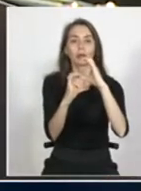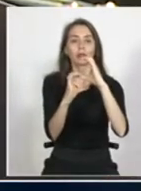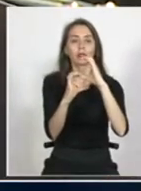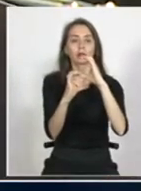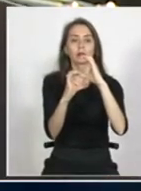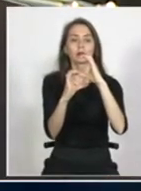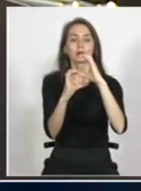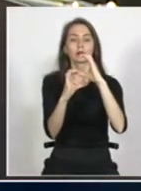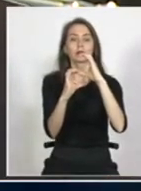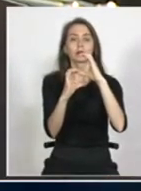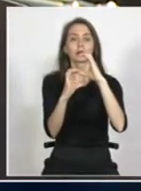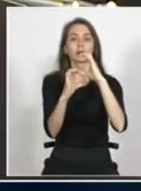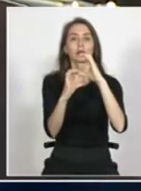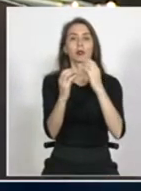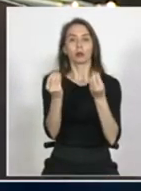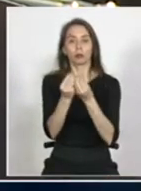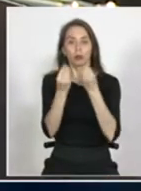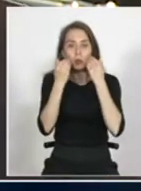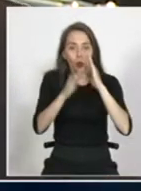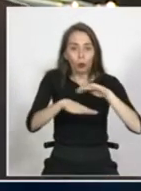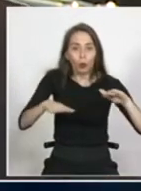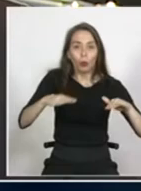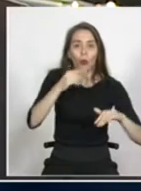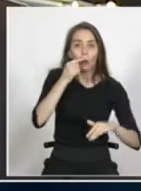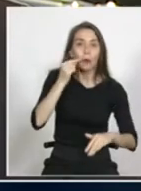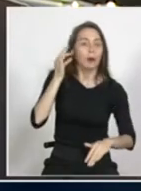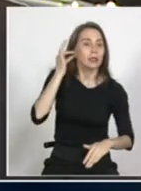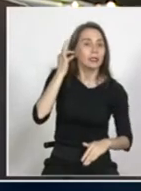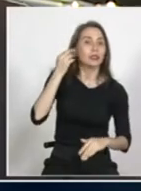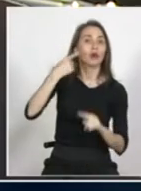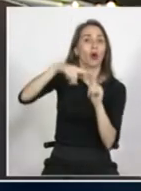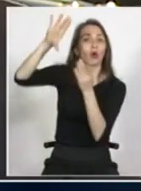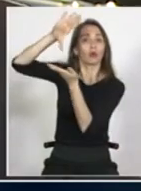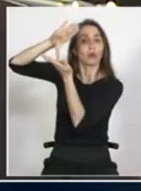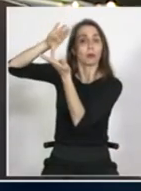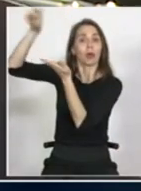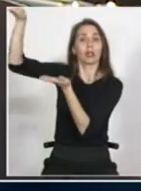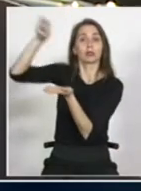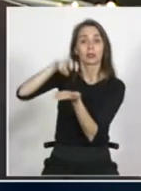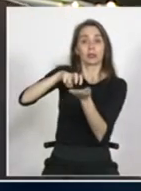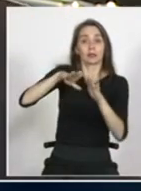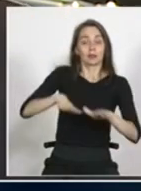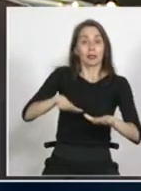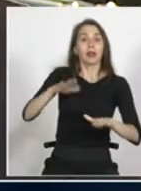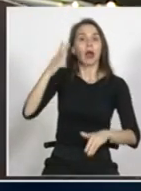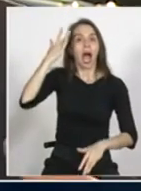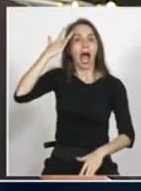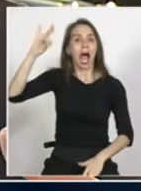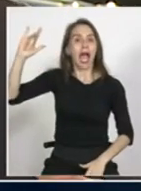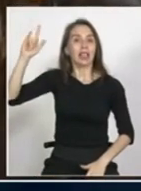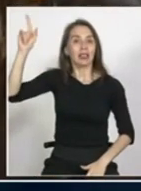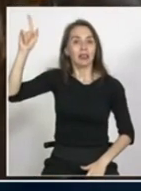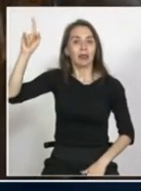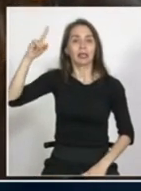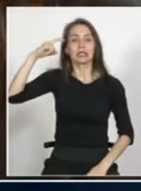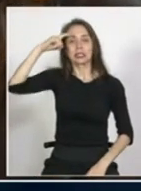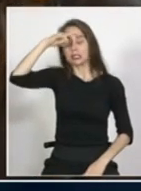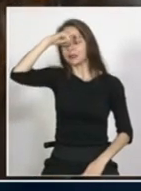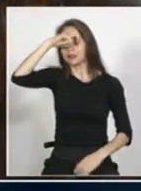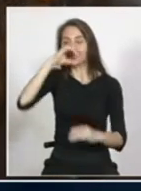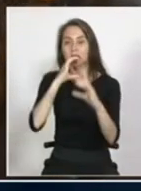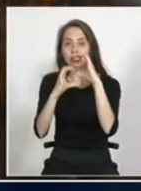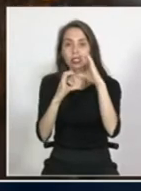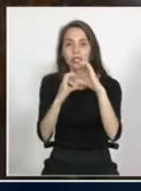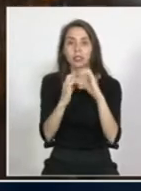importante de niños migrantes de nacionalidad haitiana que se encuentran en el país y que tienen dificultades en el